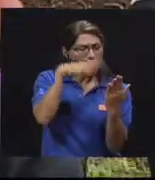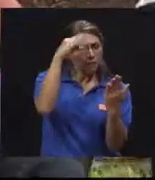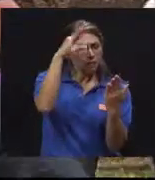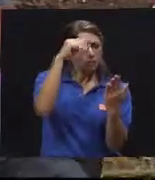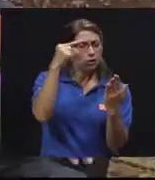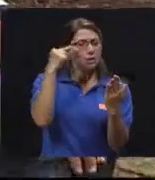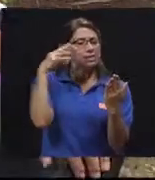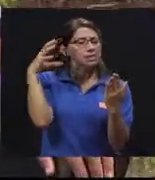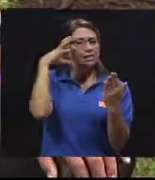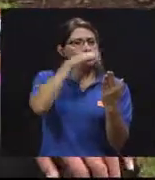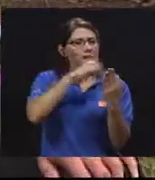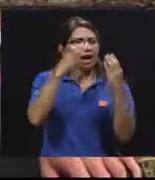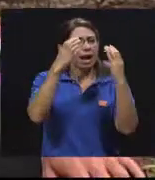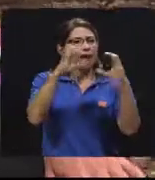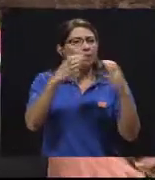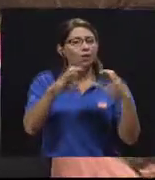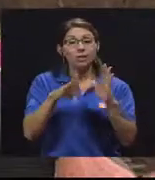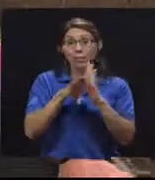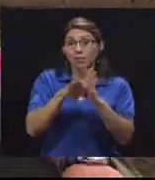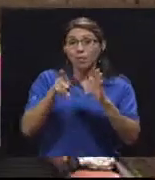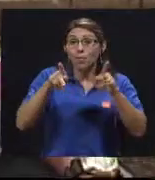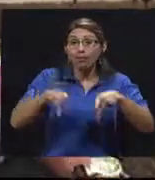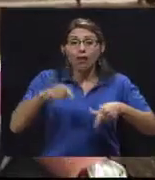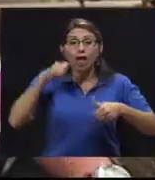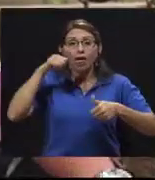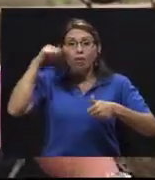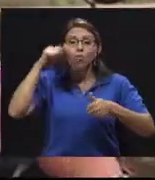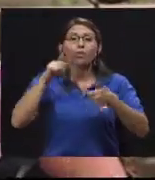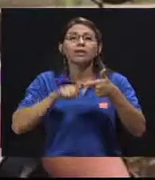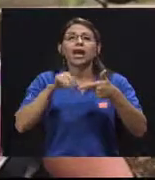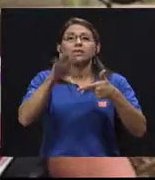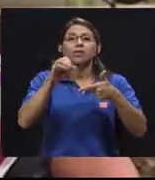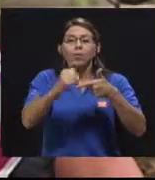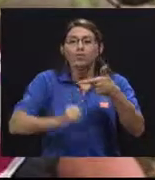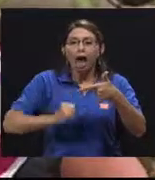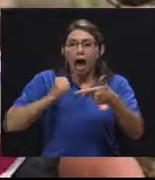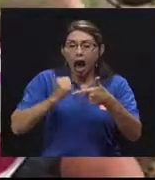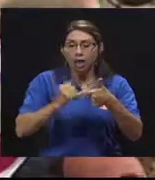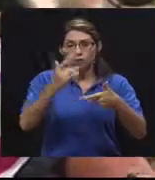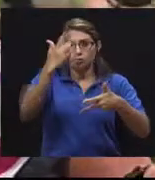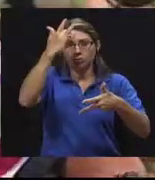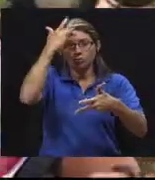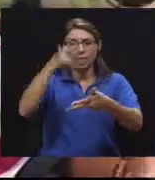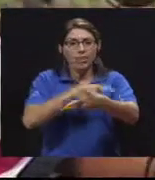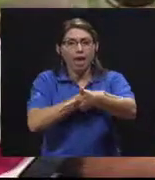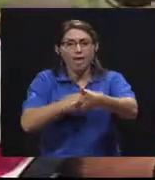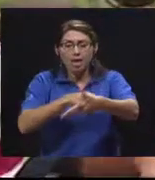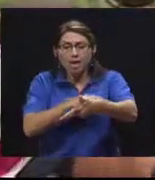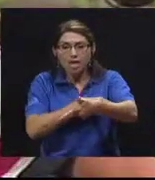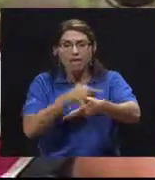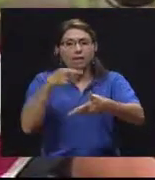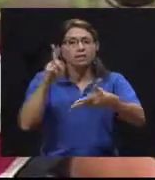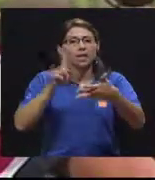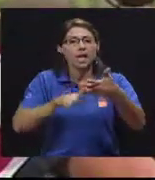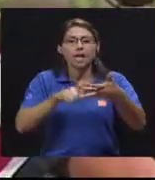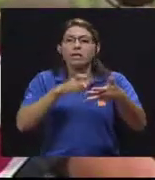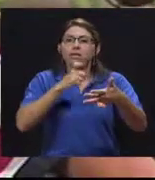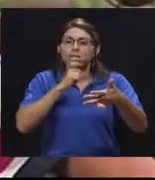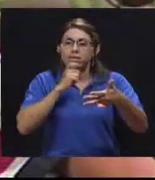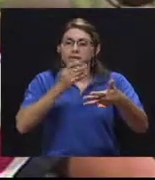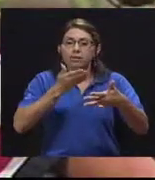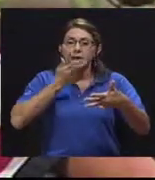categorizan. Una persona adulta, 50 años, que padece de diabetes, normalmente preguntan si padece de algo o no padece,